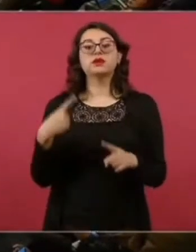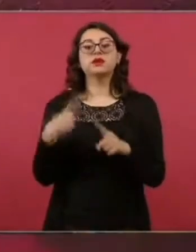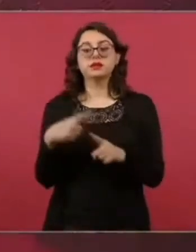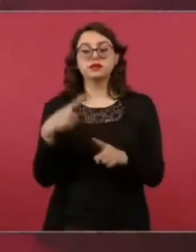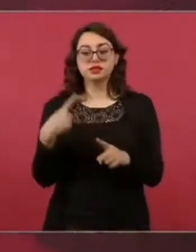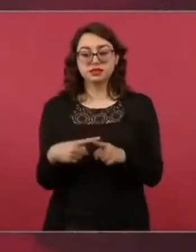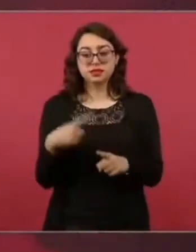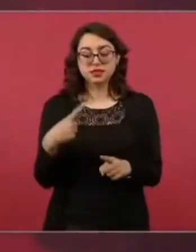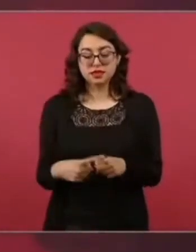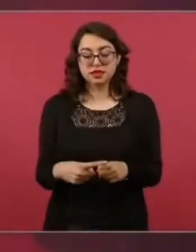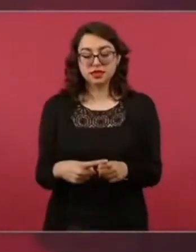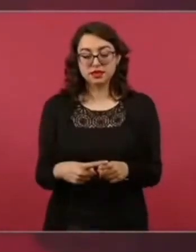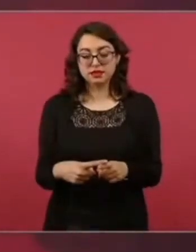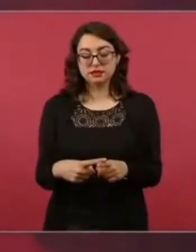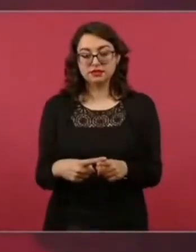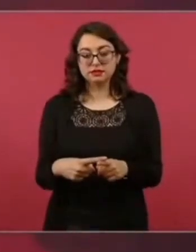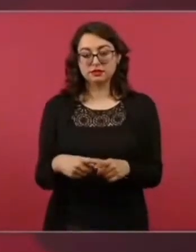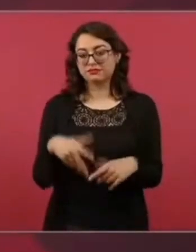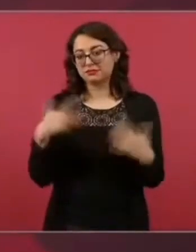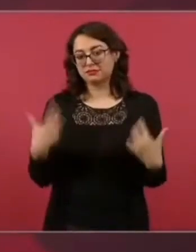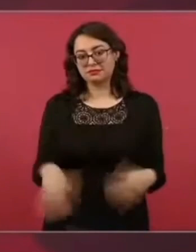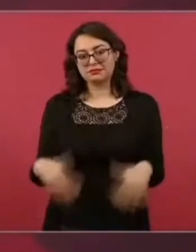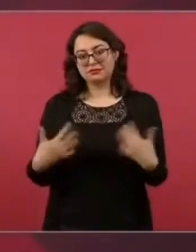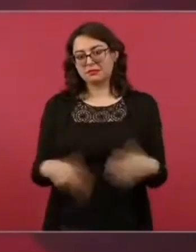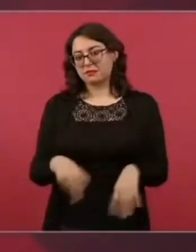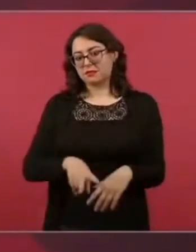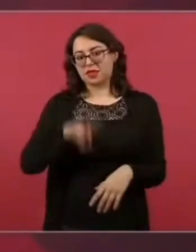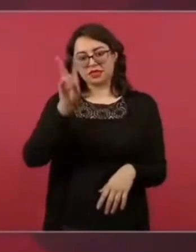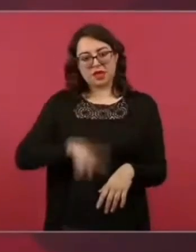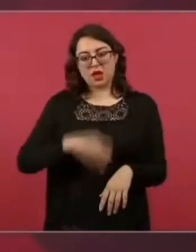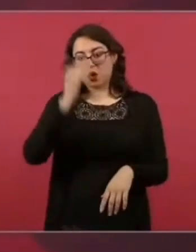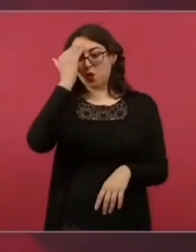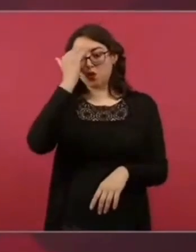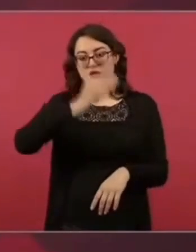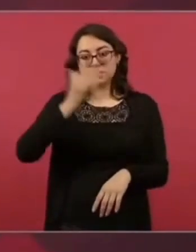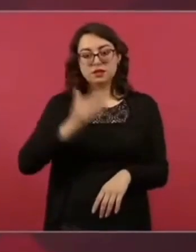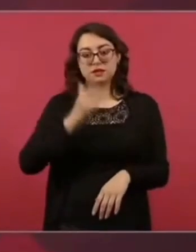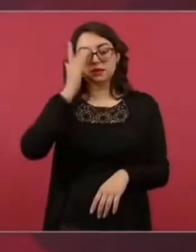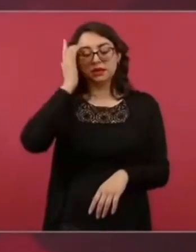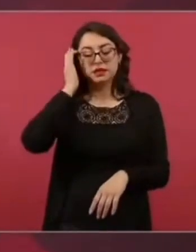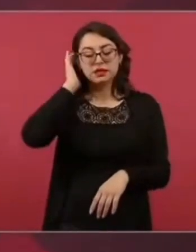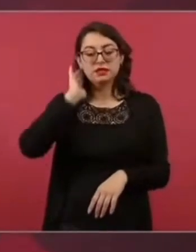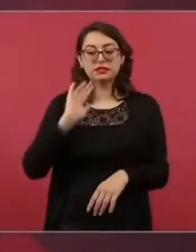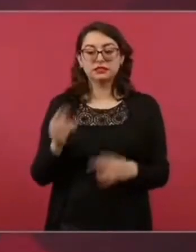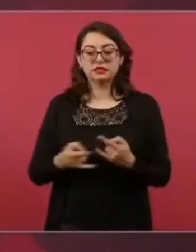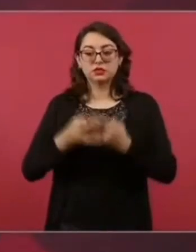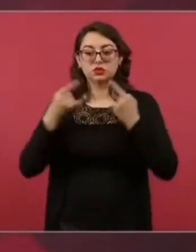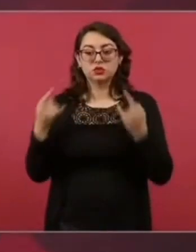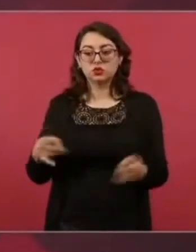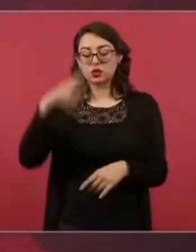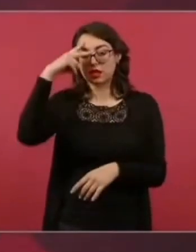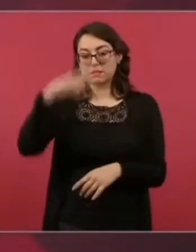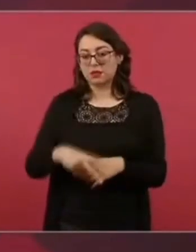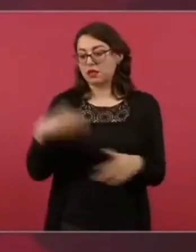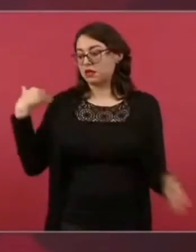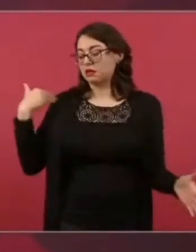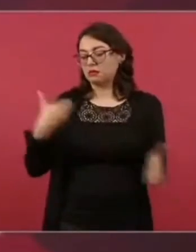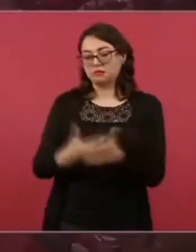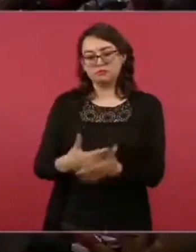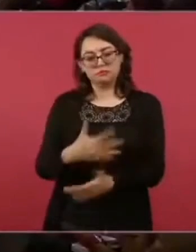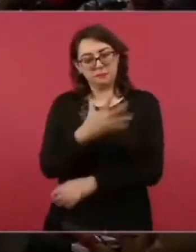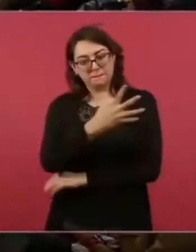homicidio porque es de los episodios más vergonzosos de la historia de México